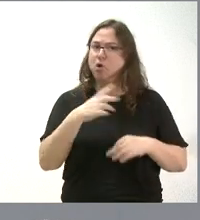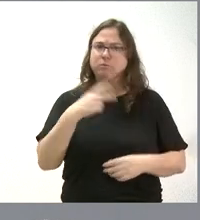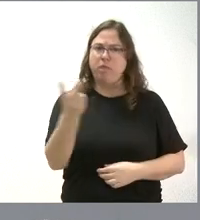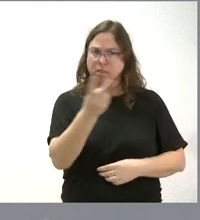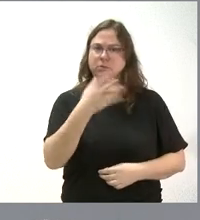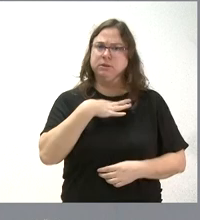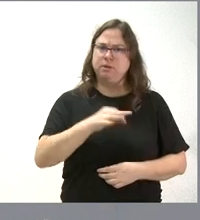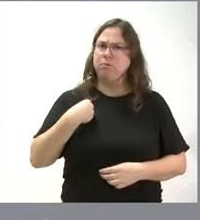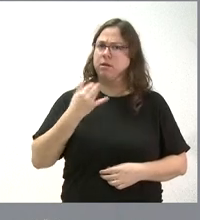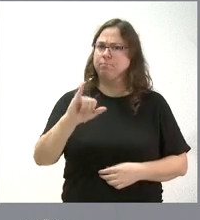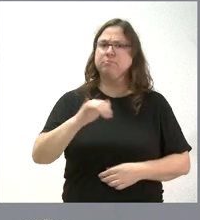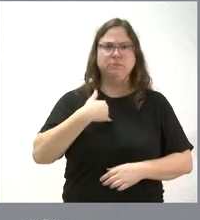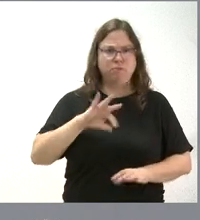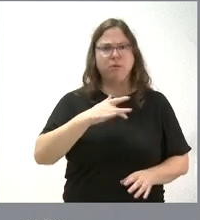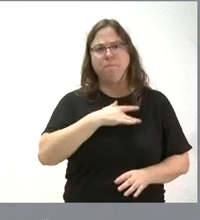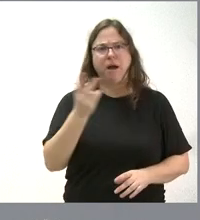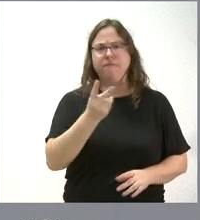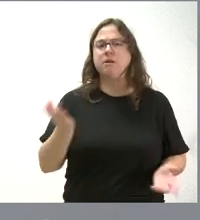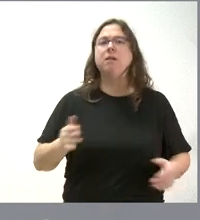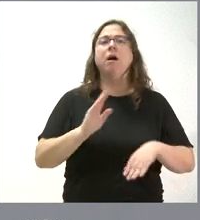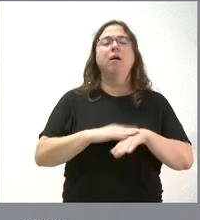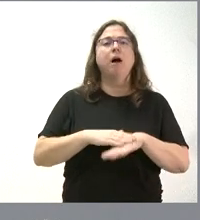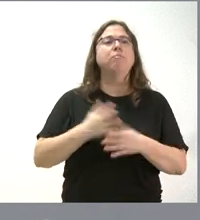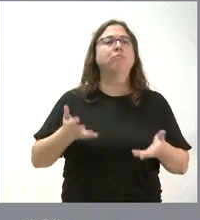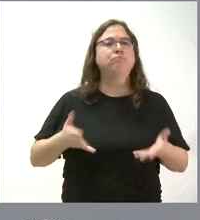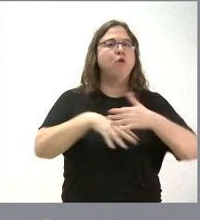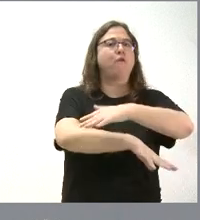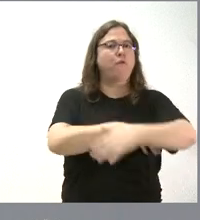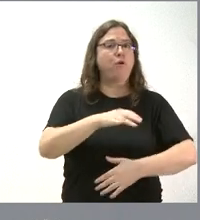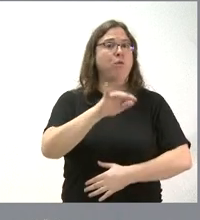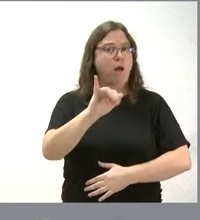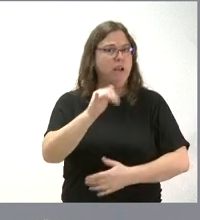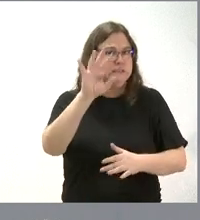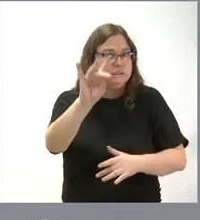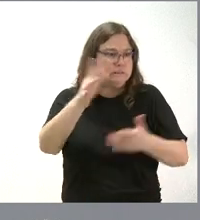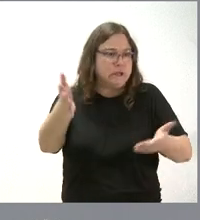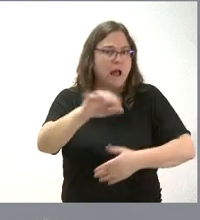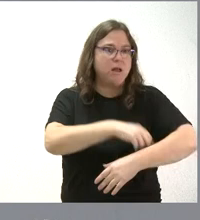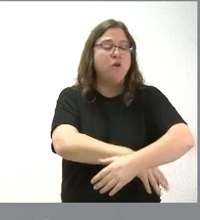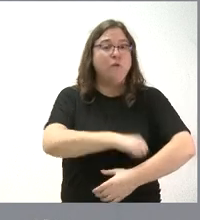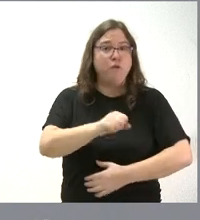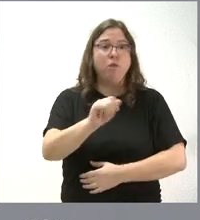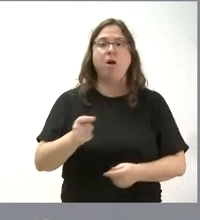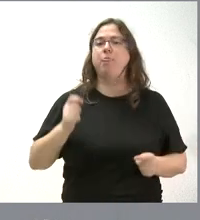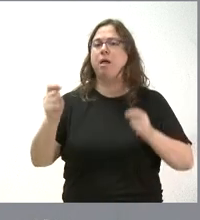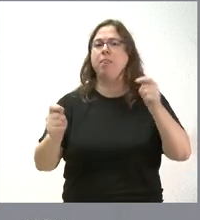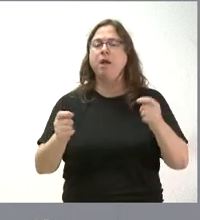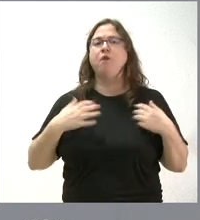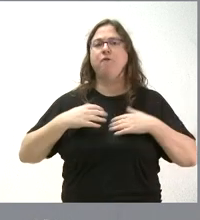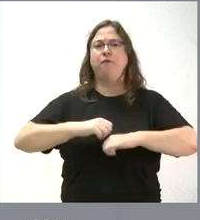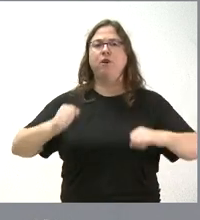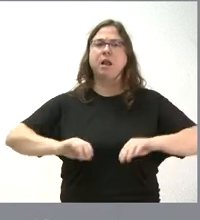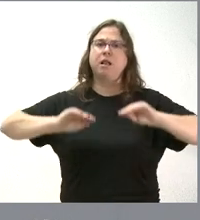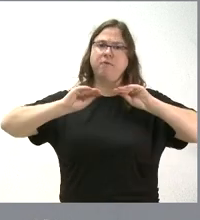trata de renunciar a una para hacer la otra. Se trata de que si disponemos de fondos, si los disponemos en este caso, fortalezcamos la capacidad que tenemos de dar